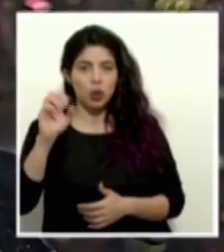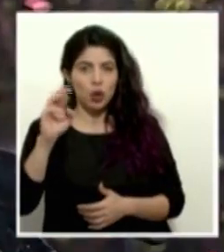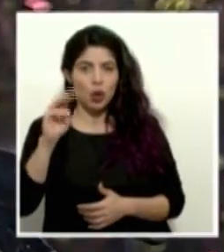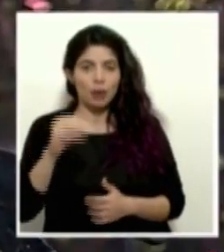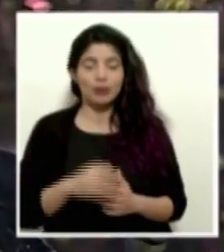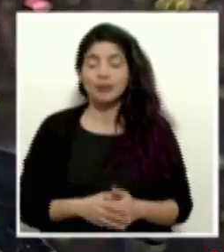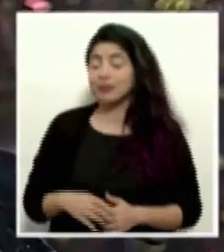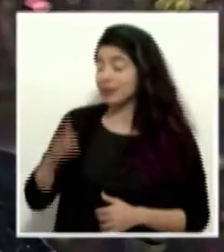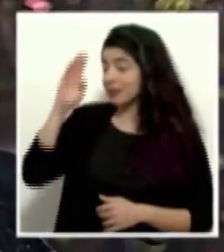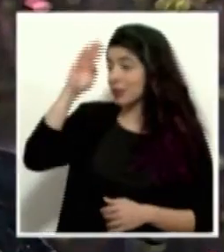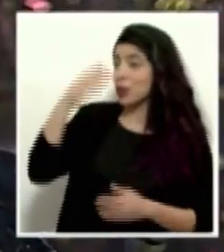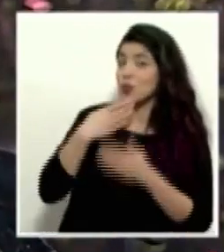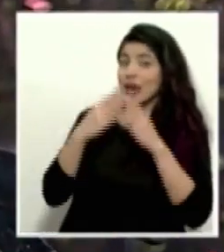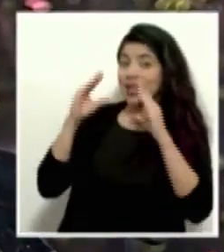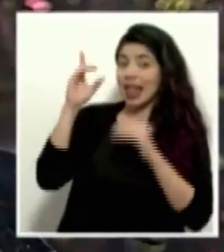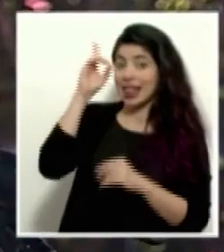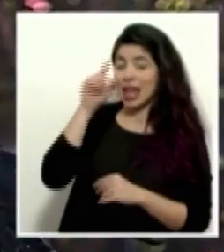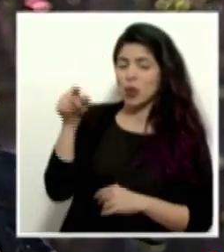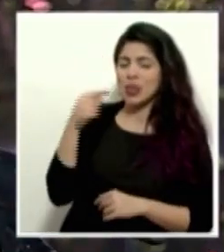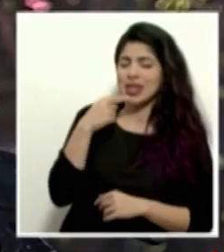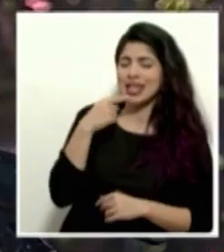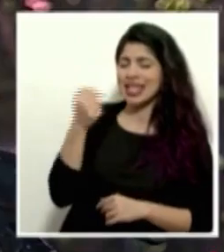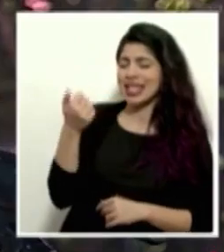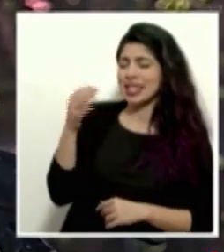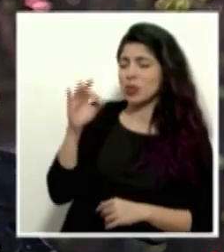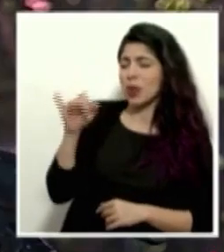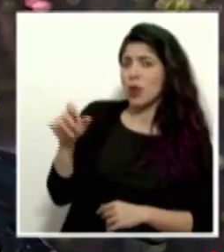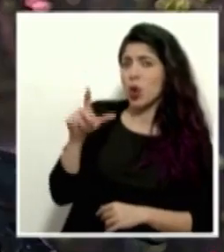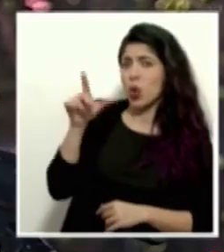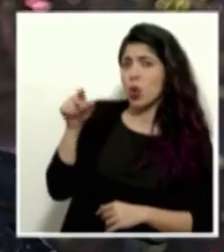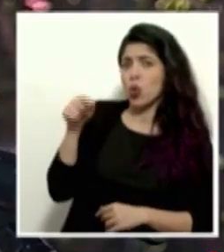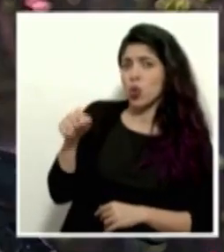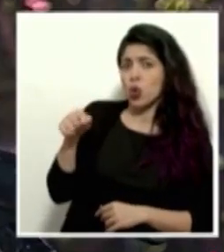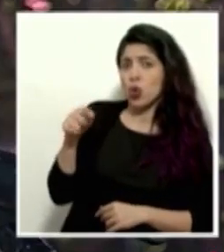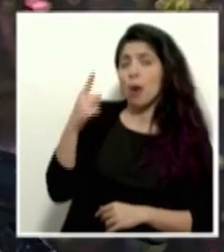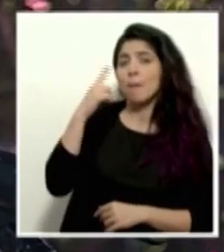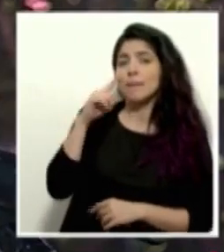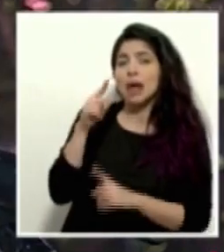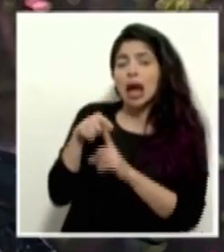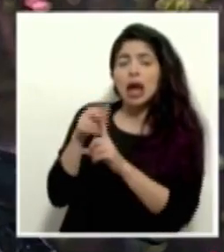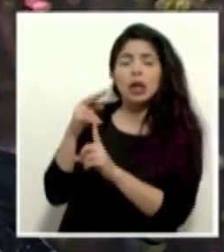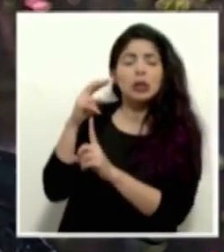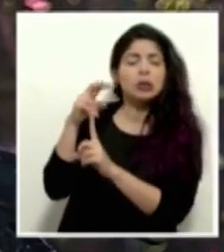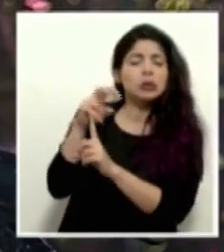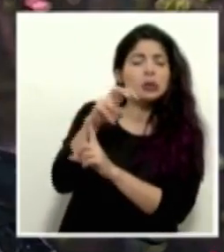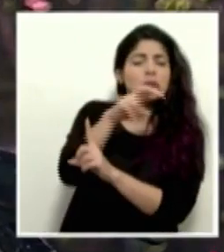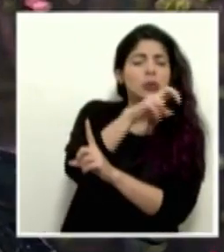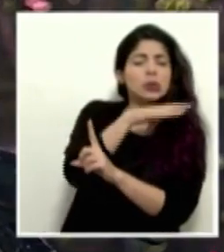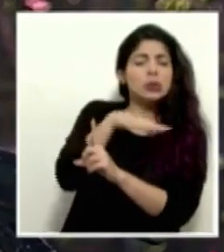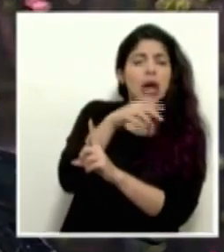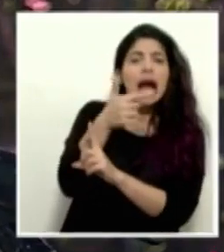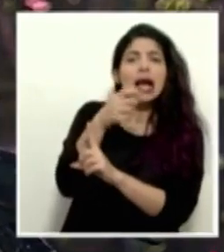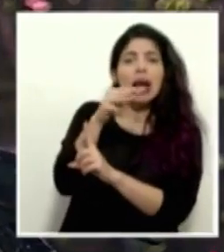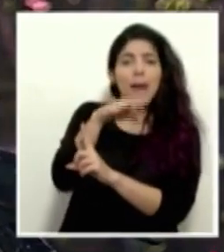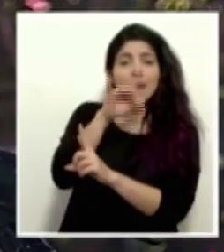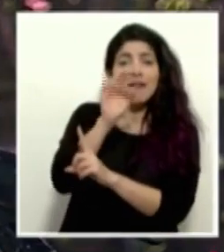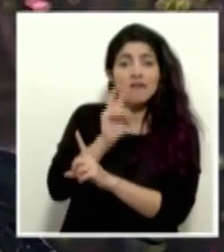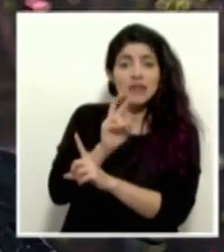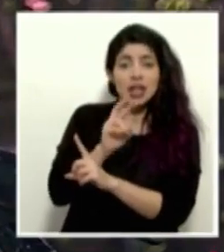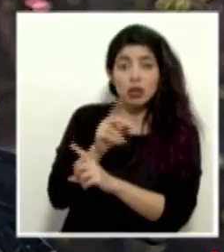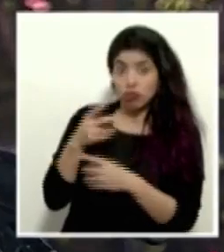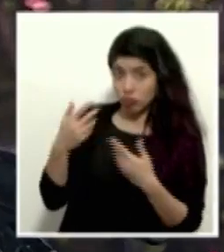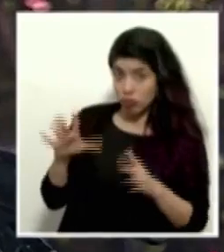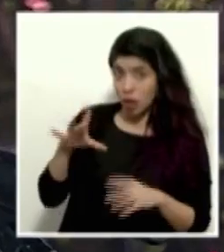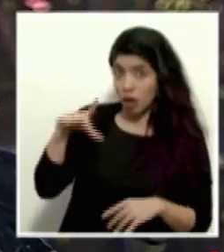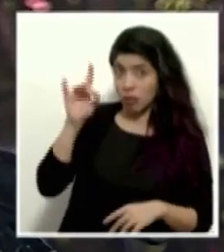Usted había indicado días atrás la fecha del 19 de julio para encontrar el rastro del virus en la GAM. ¿Se encontró el